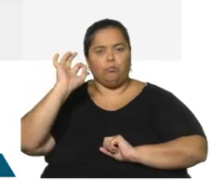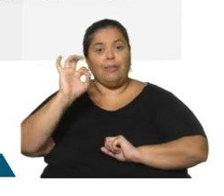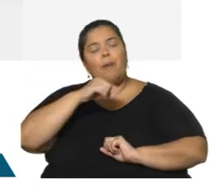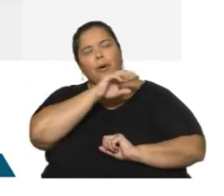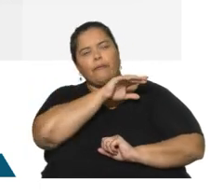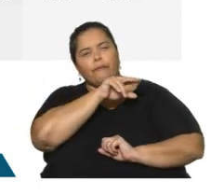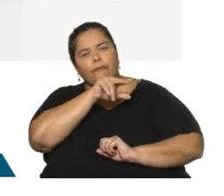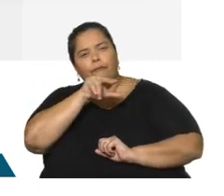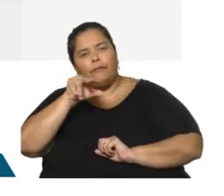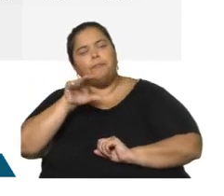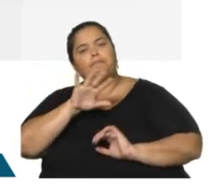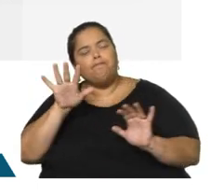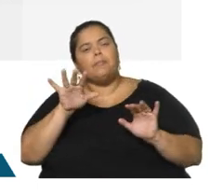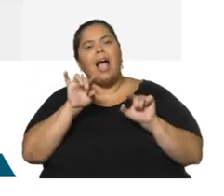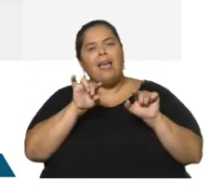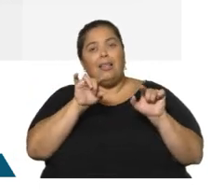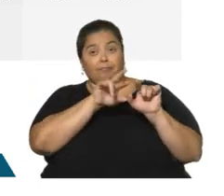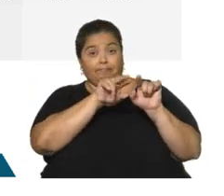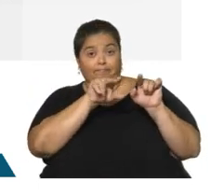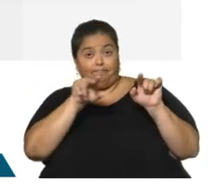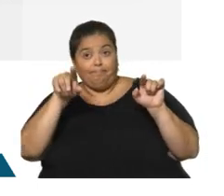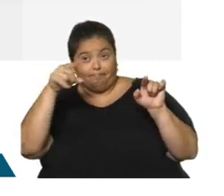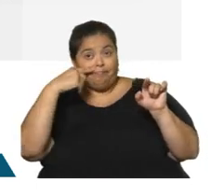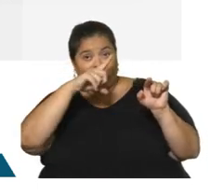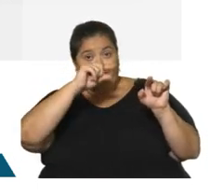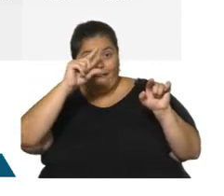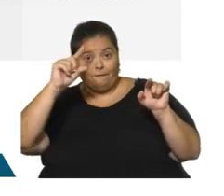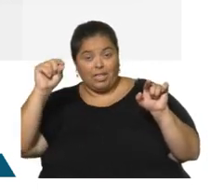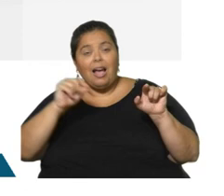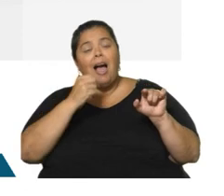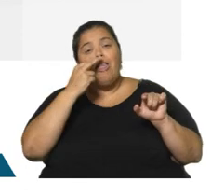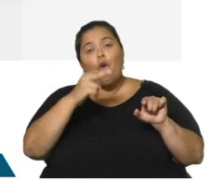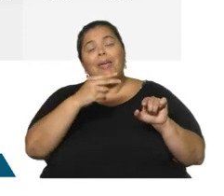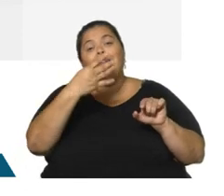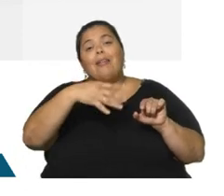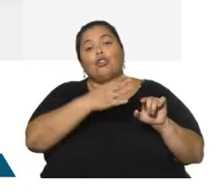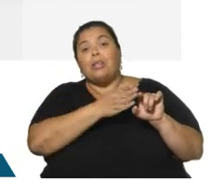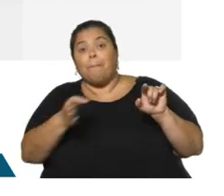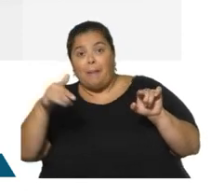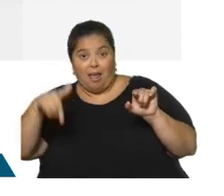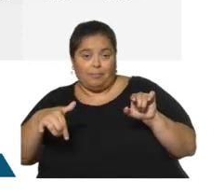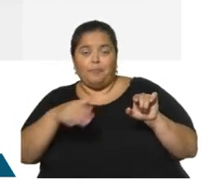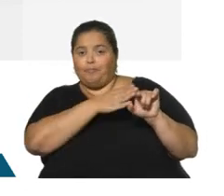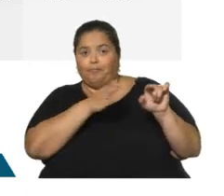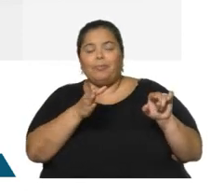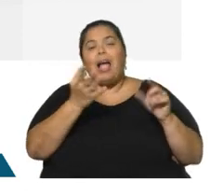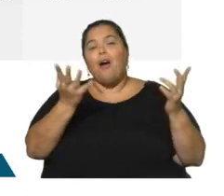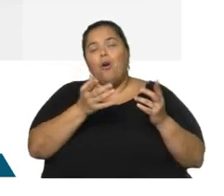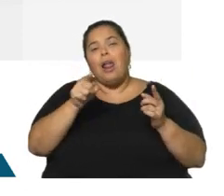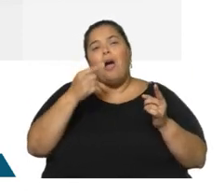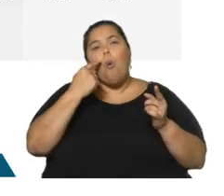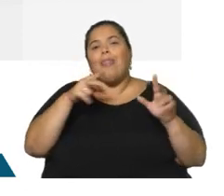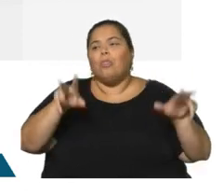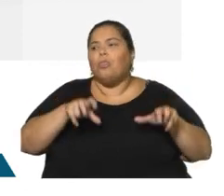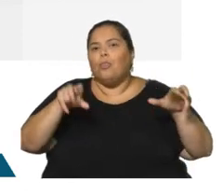estancamiento, que es el que tenemos ahora graficado allí, de 2014 en adelante. Sobre todo en divisas generadas por